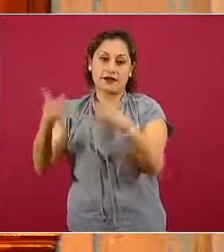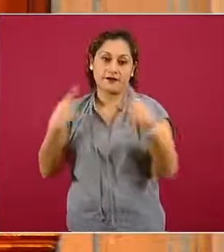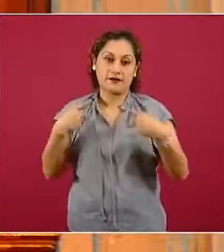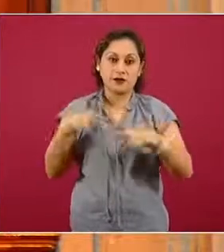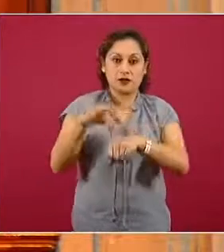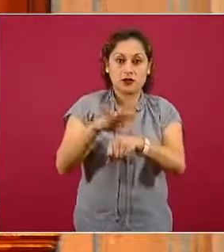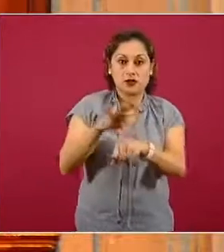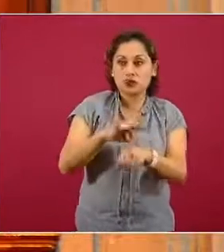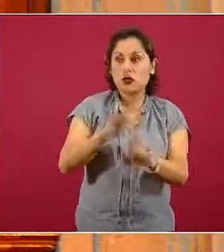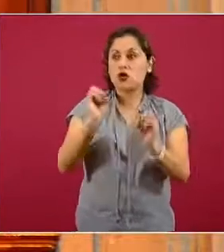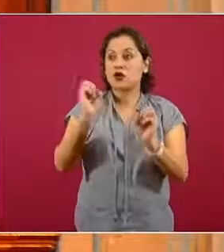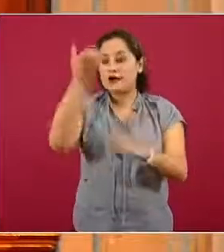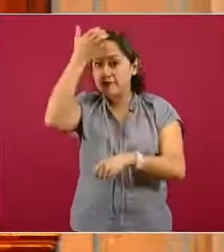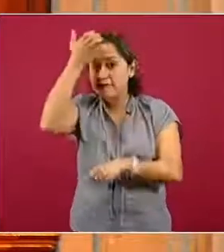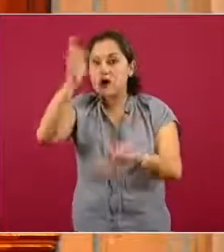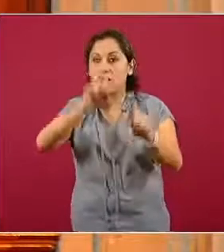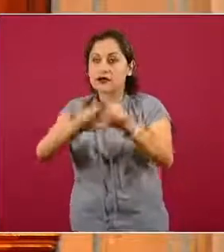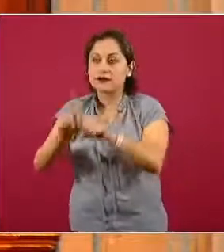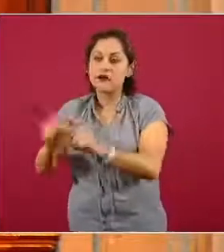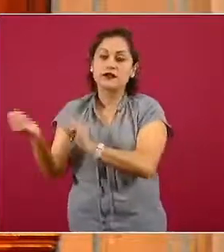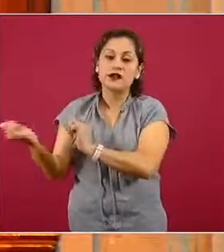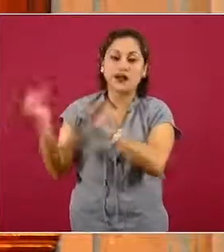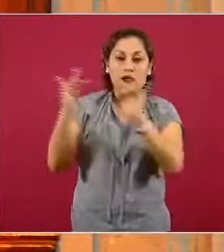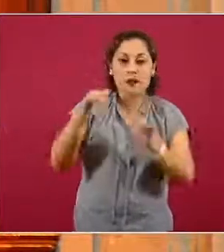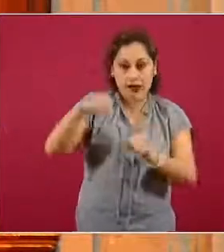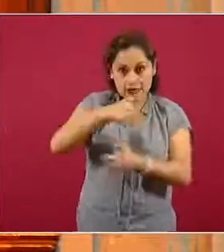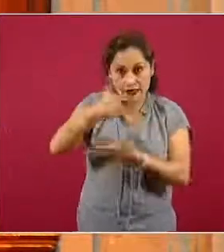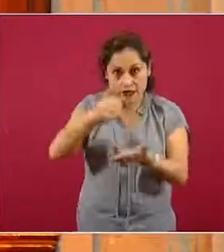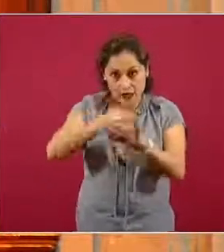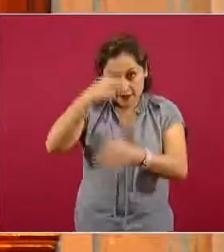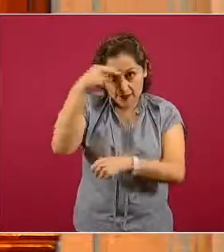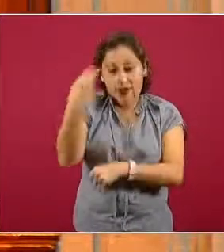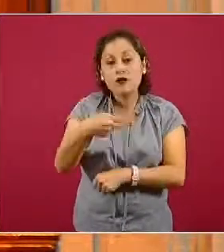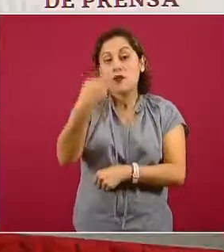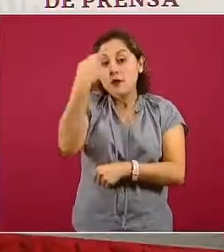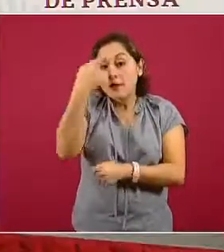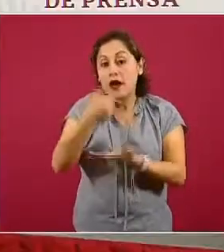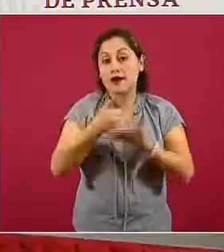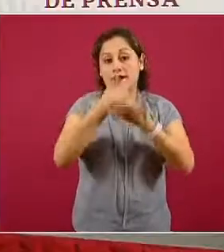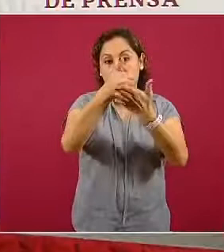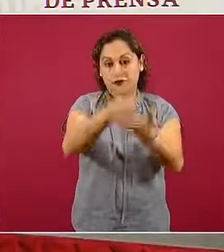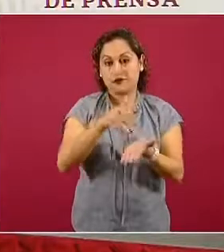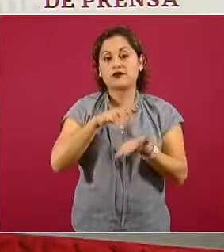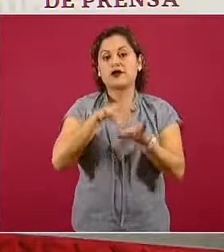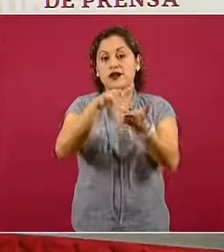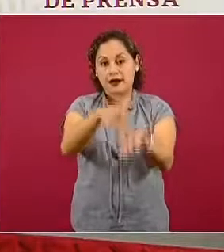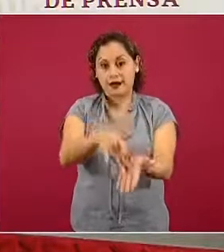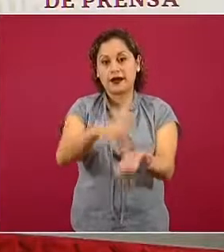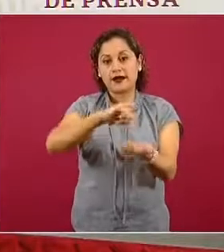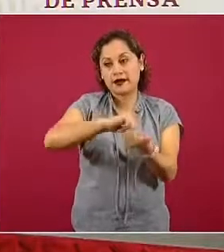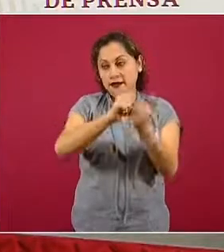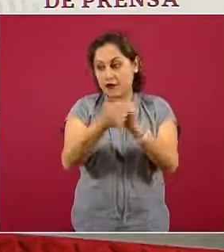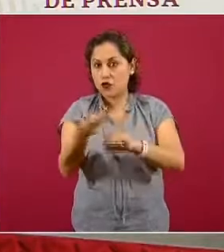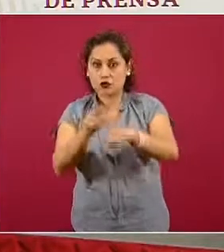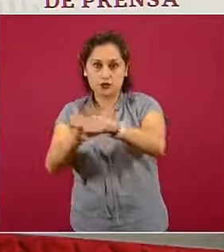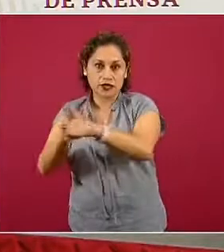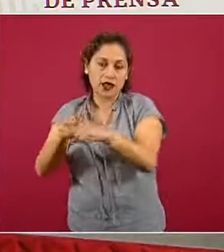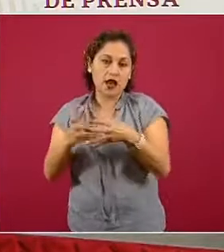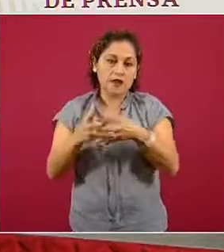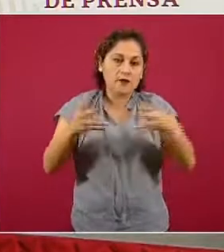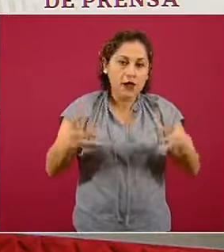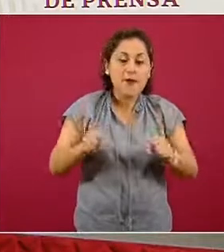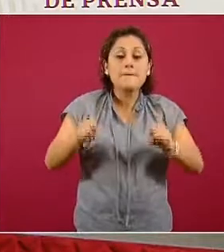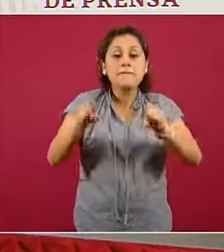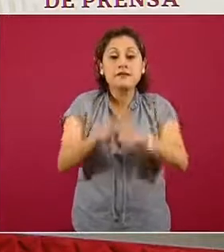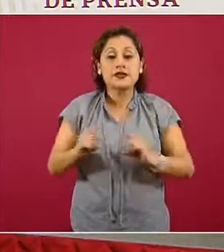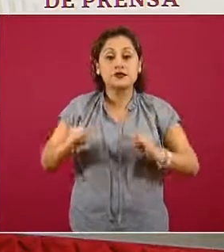Ciudad de México, precisamente para poder apoyar el tema de la reconversión. También lo están haciendo otras instituciones, incluido el INSABI,